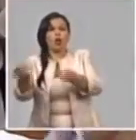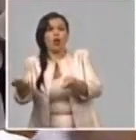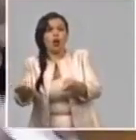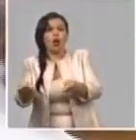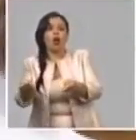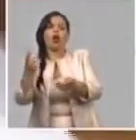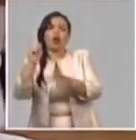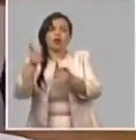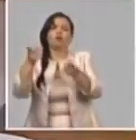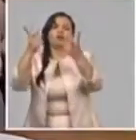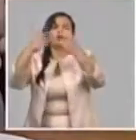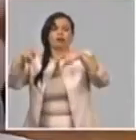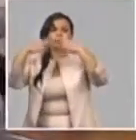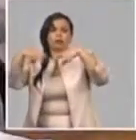realmente tiene que recibir nuestro pueblo.